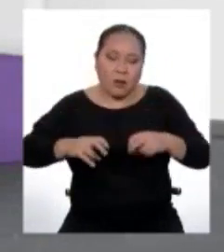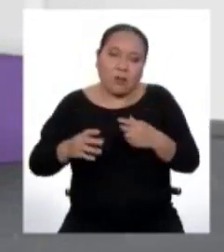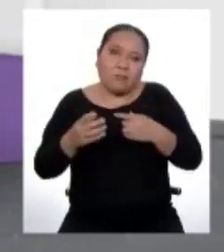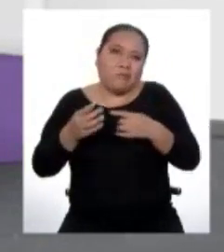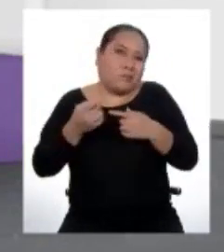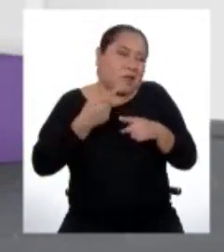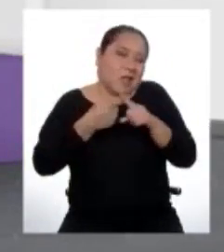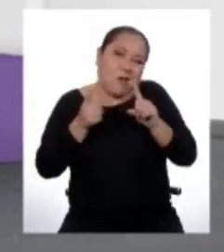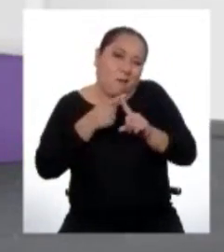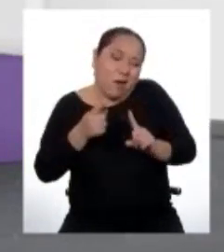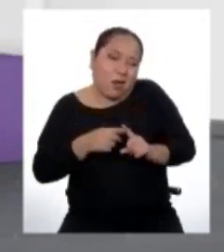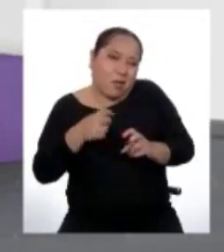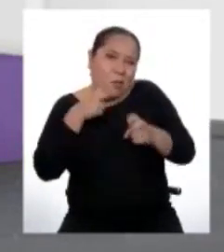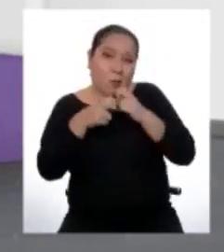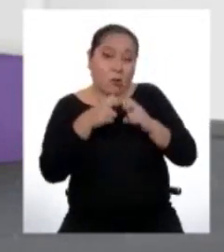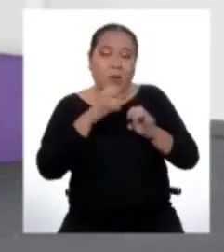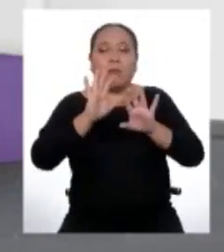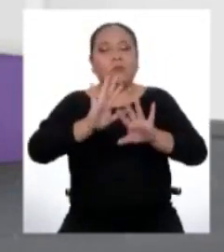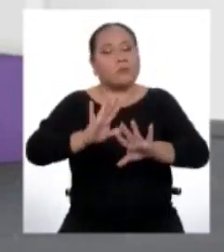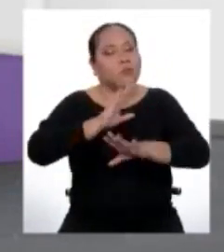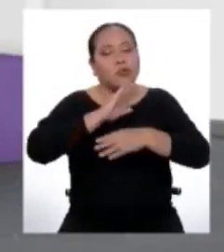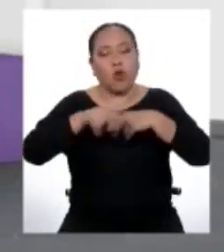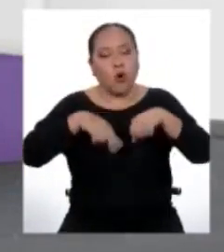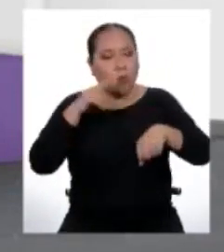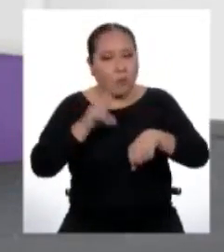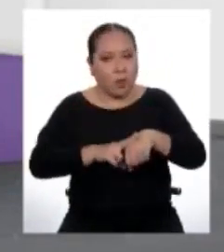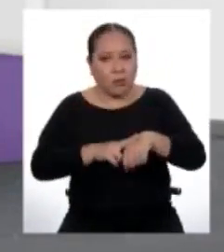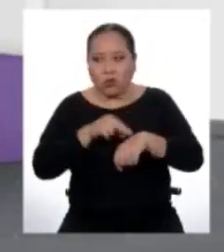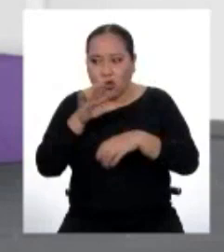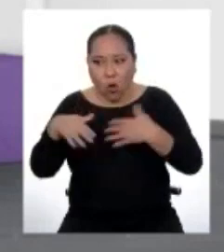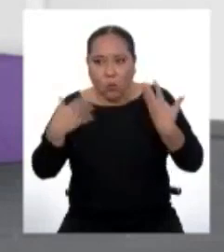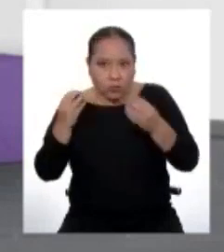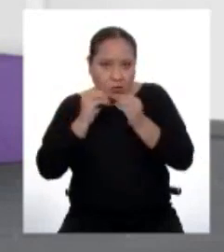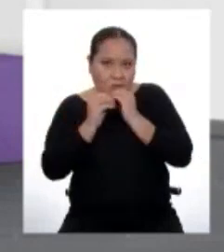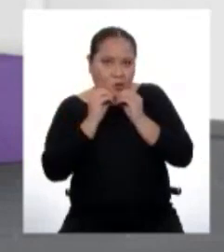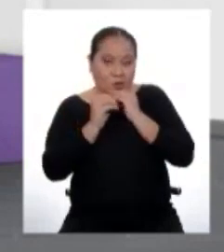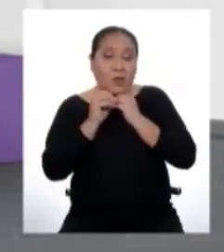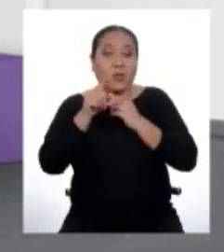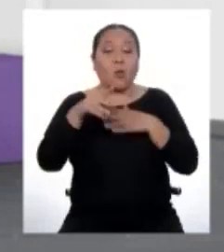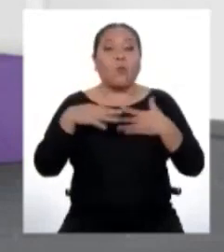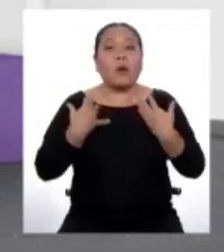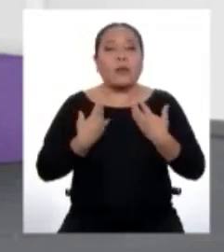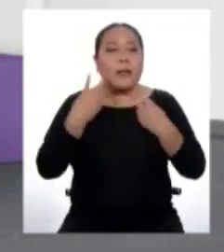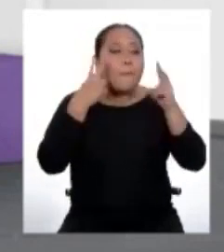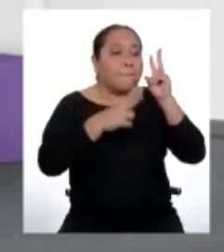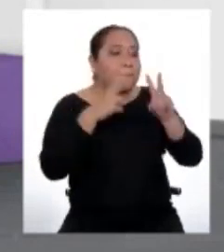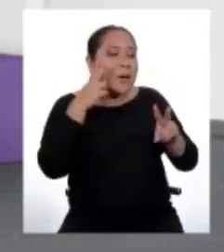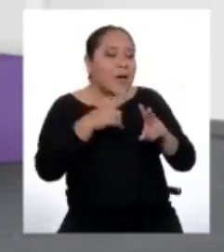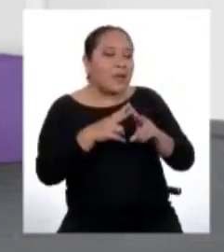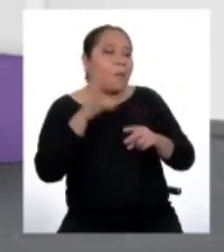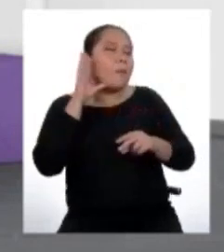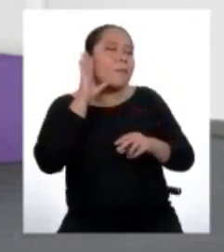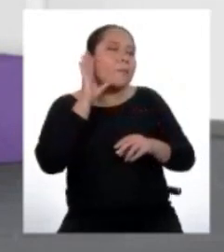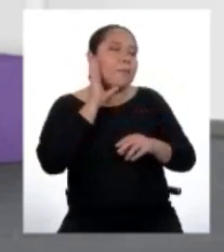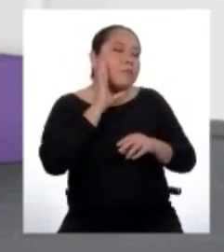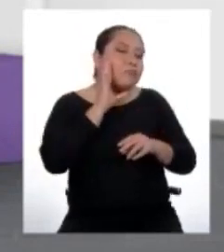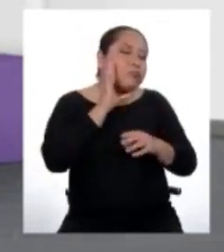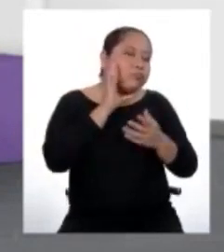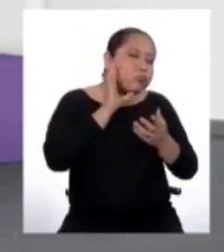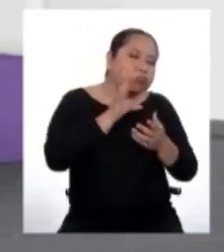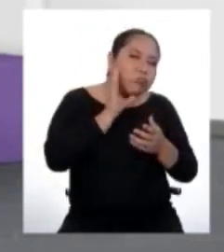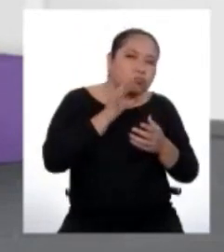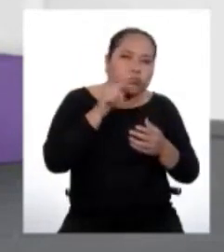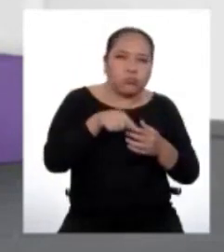B motivos, no hay problema. Todo tiene una solución. También podrán observar los problemas de contaminación que hay en su